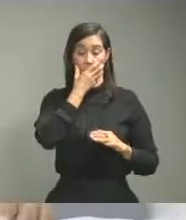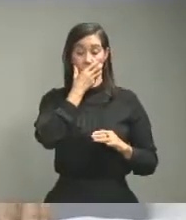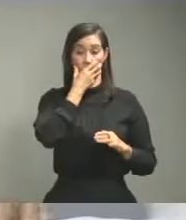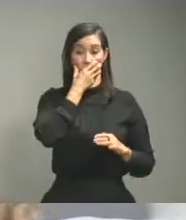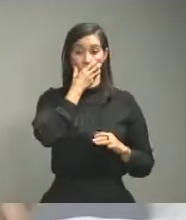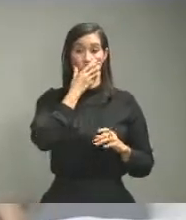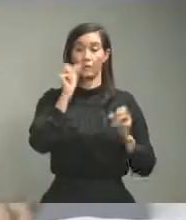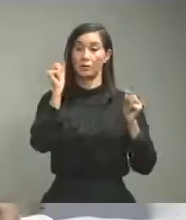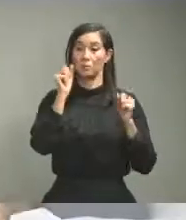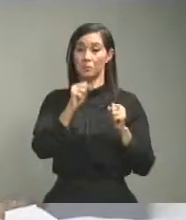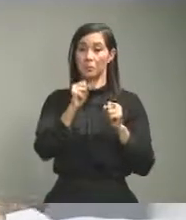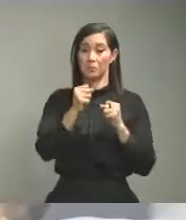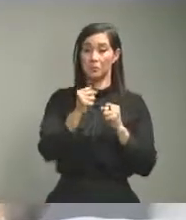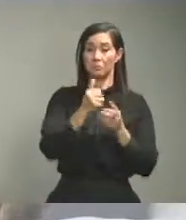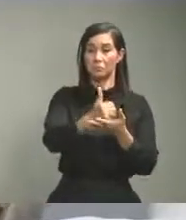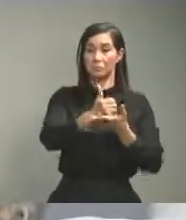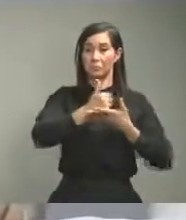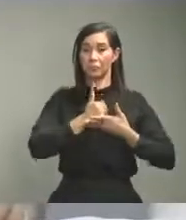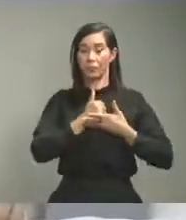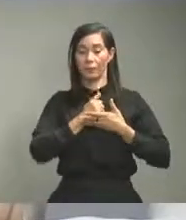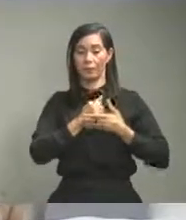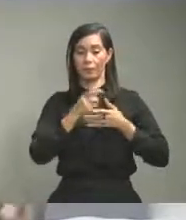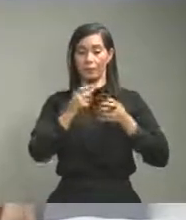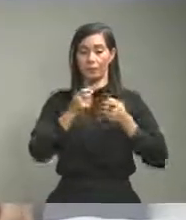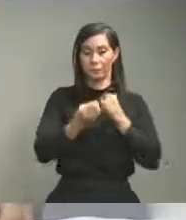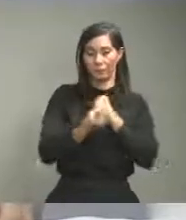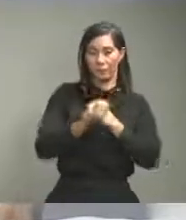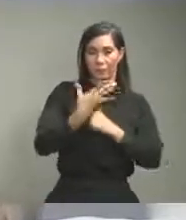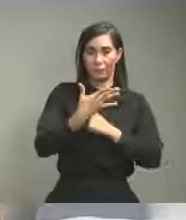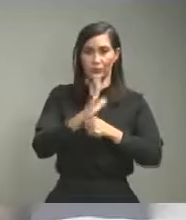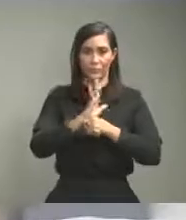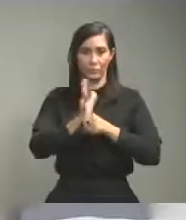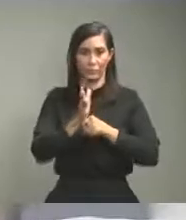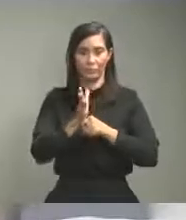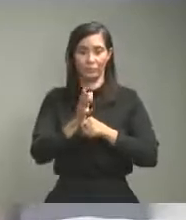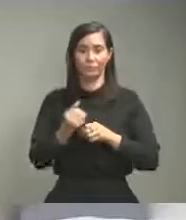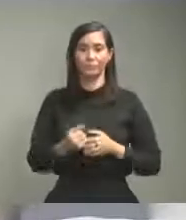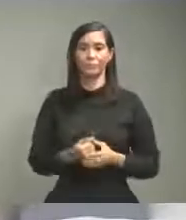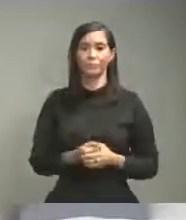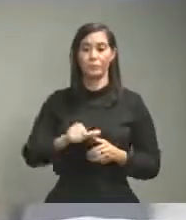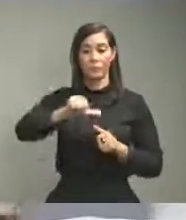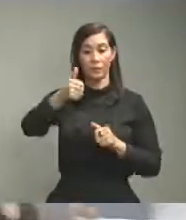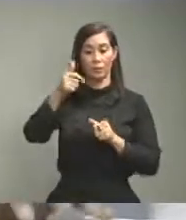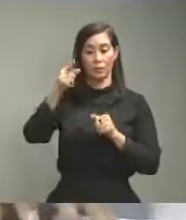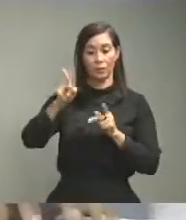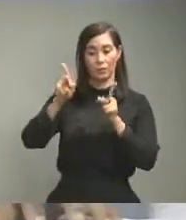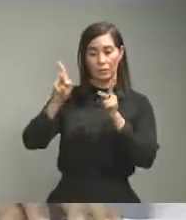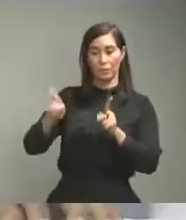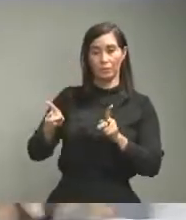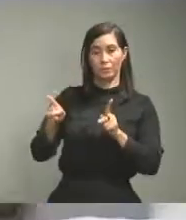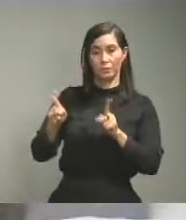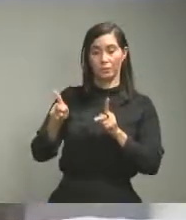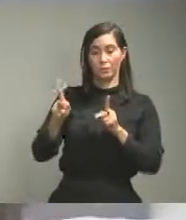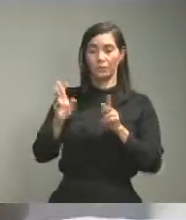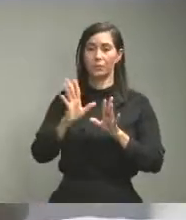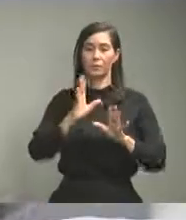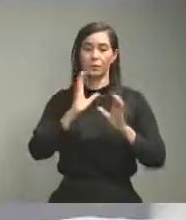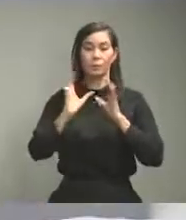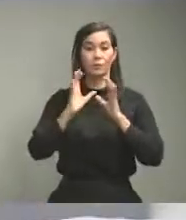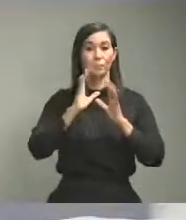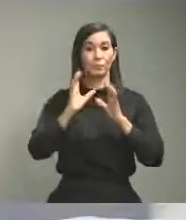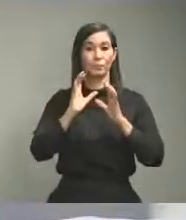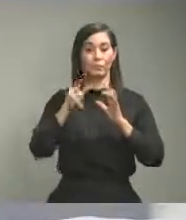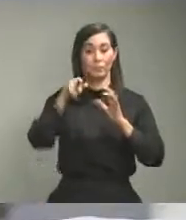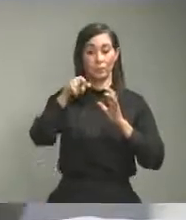lograr contener la transmisión viral a los demás con los cuales se están relacionando en